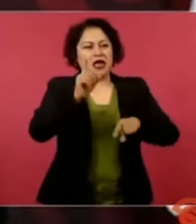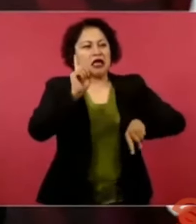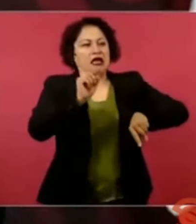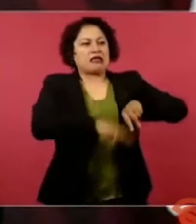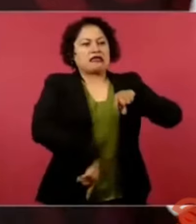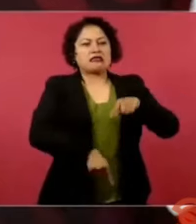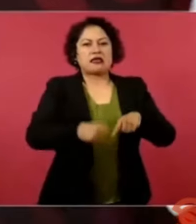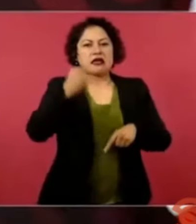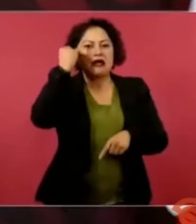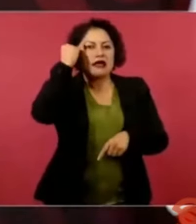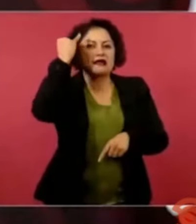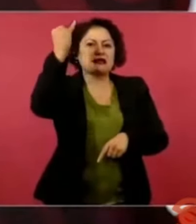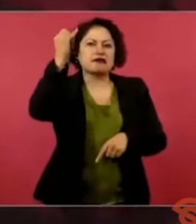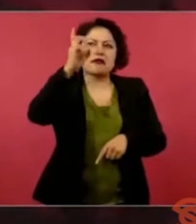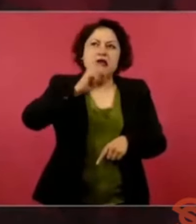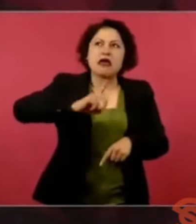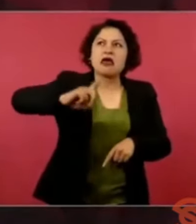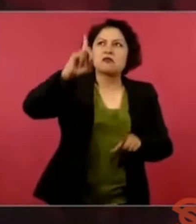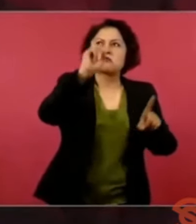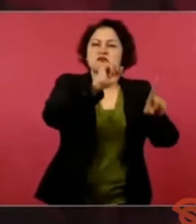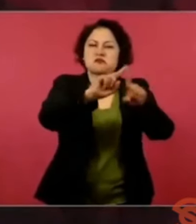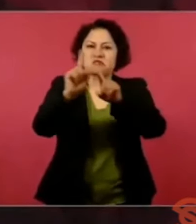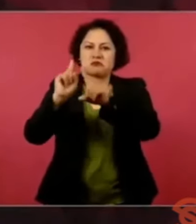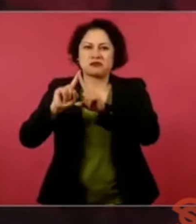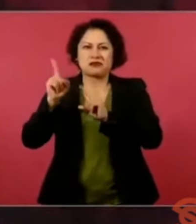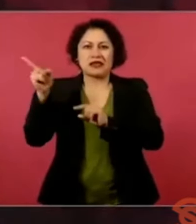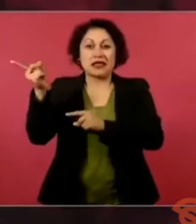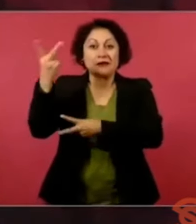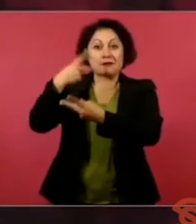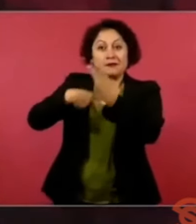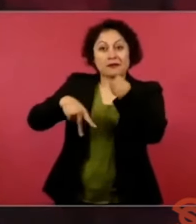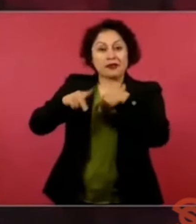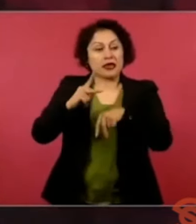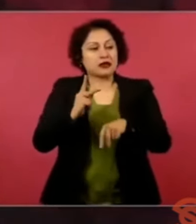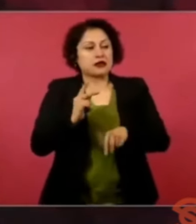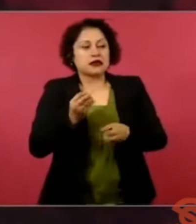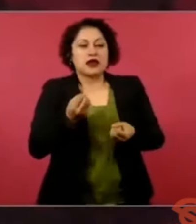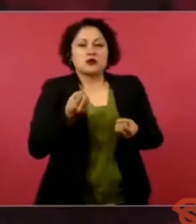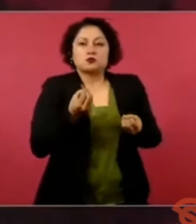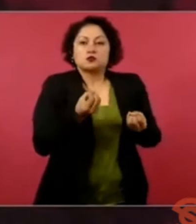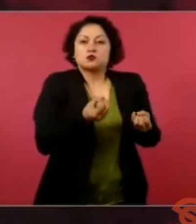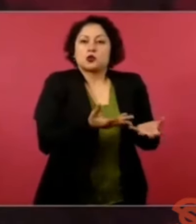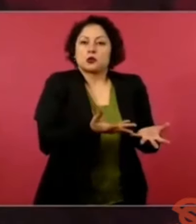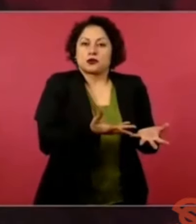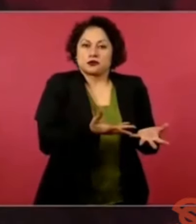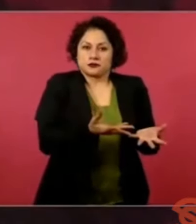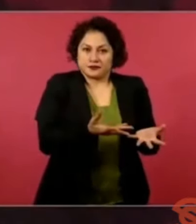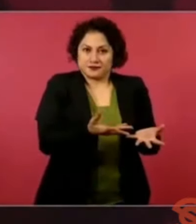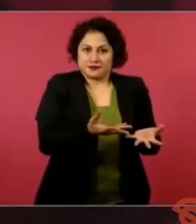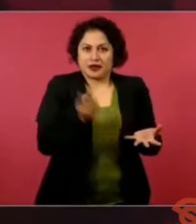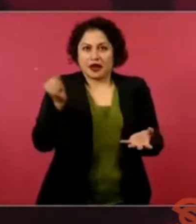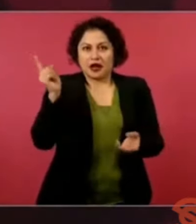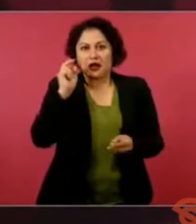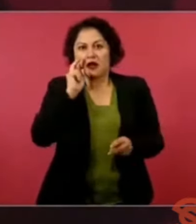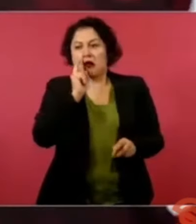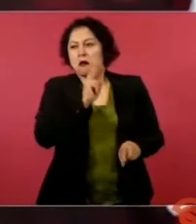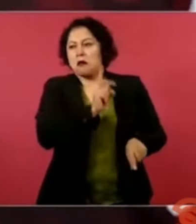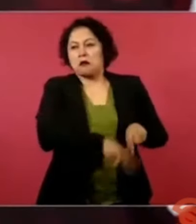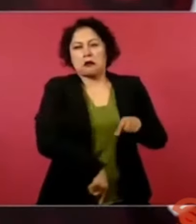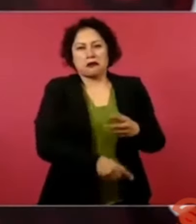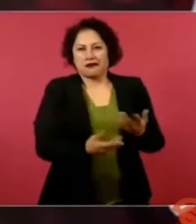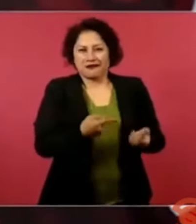resulta que las civilizaciones de México